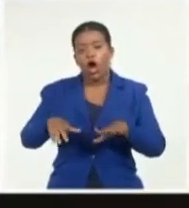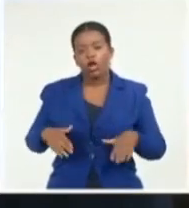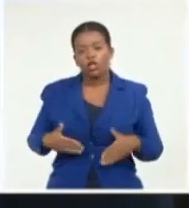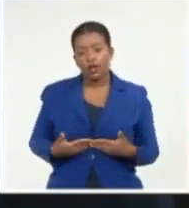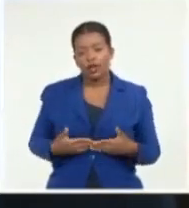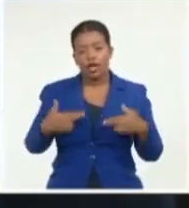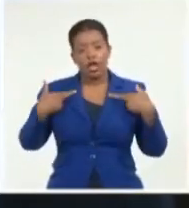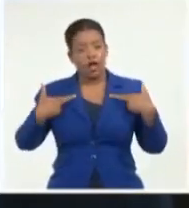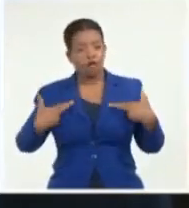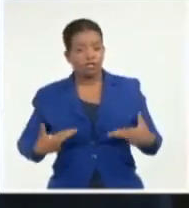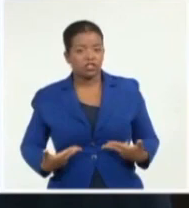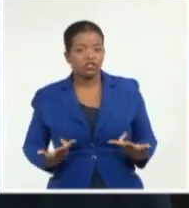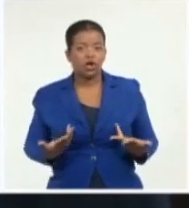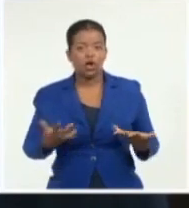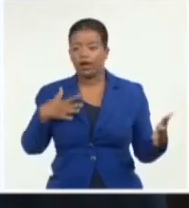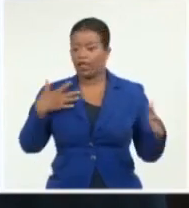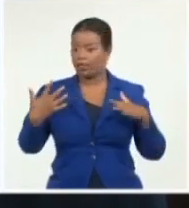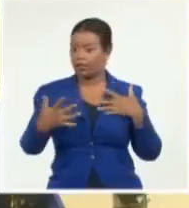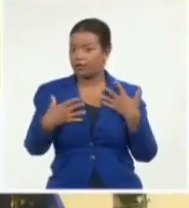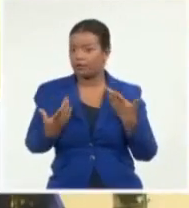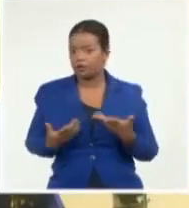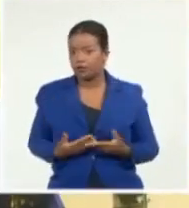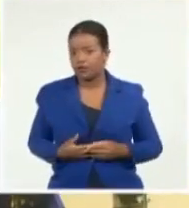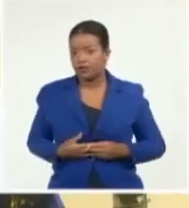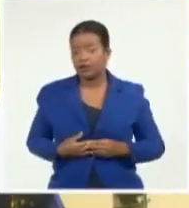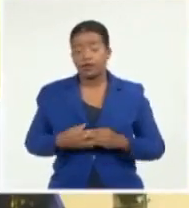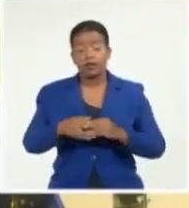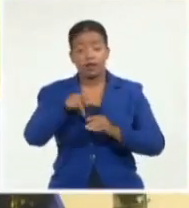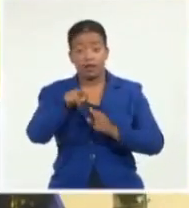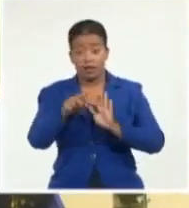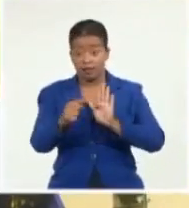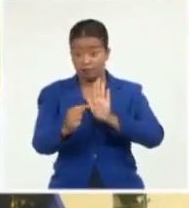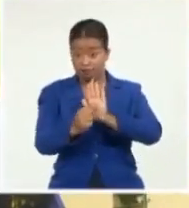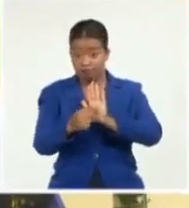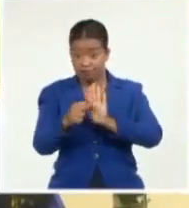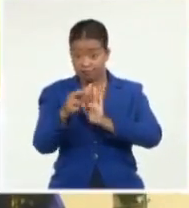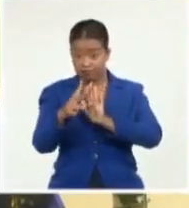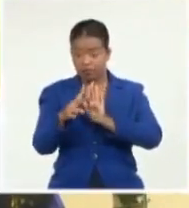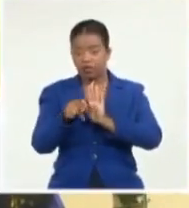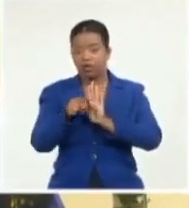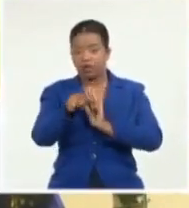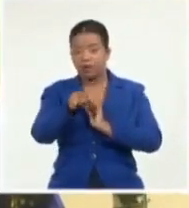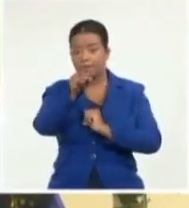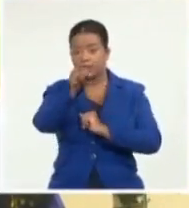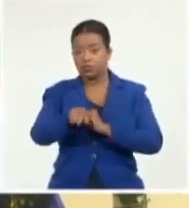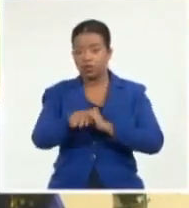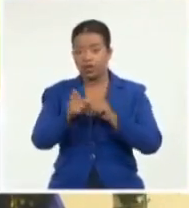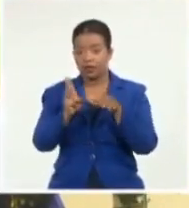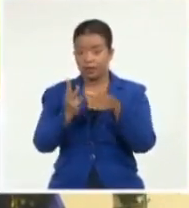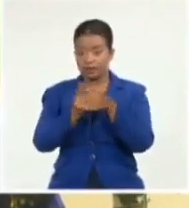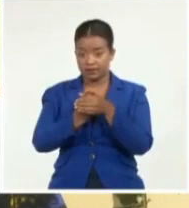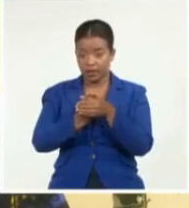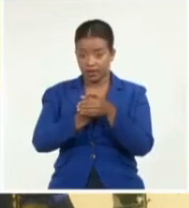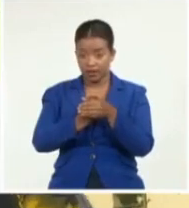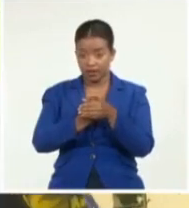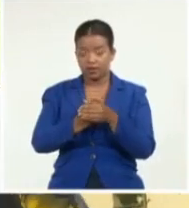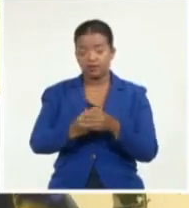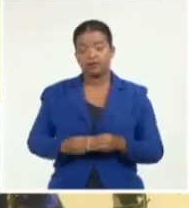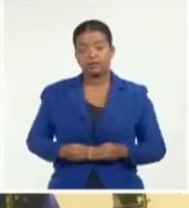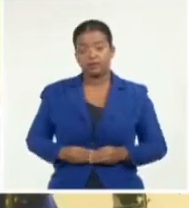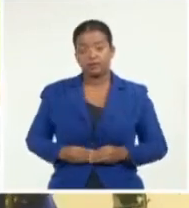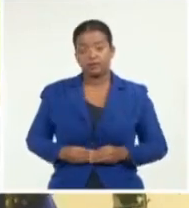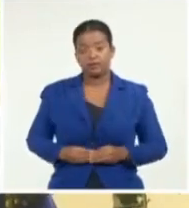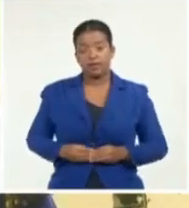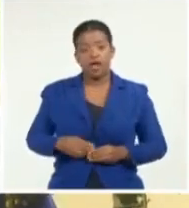rehabilitación. Es ese elemento que te va a otorgar a ti cualidades o